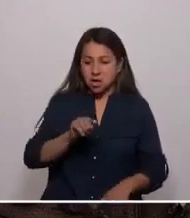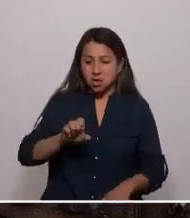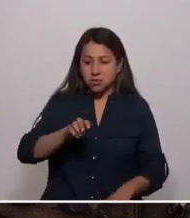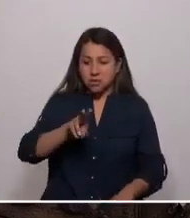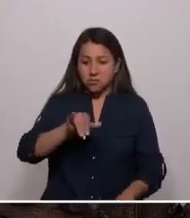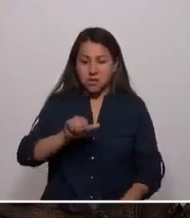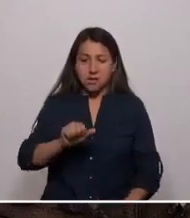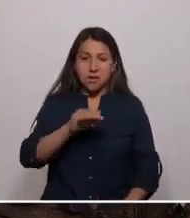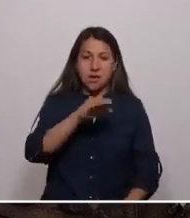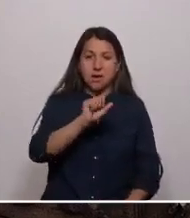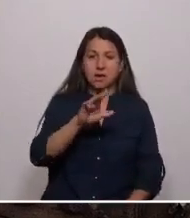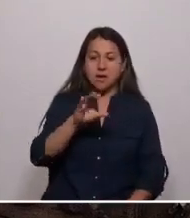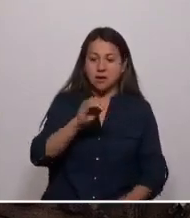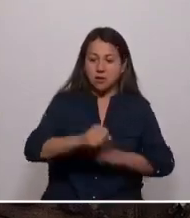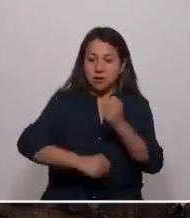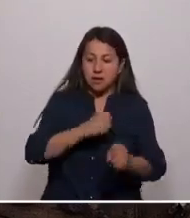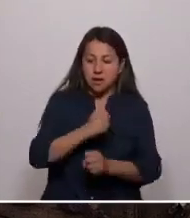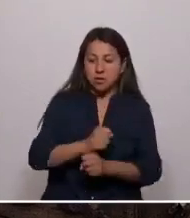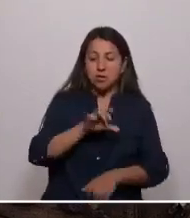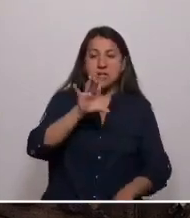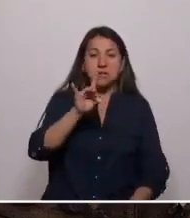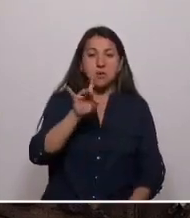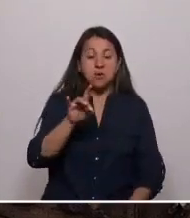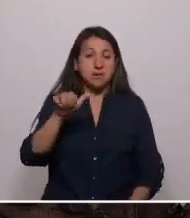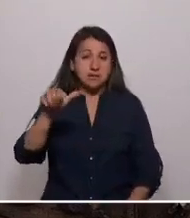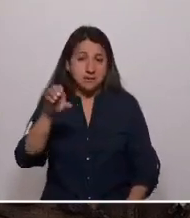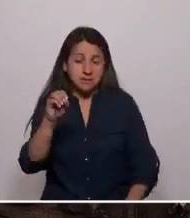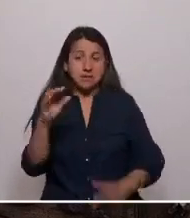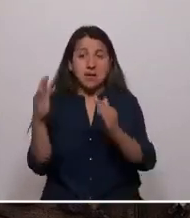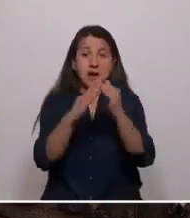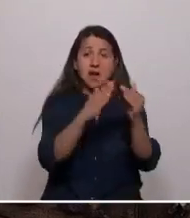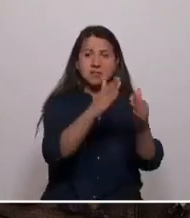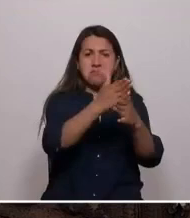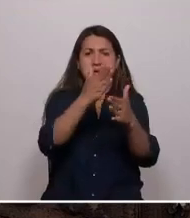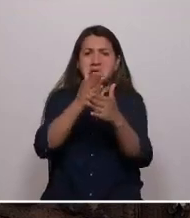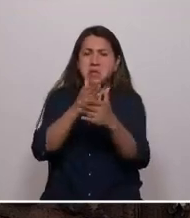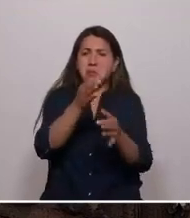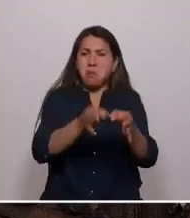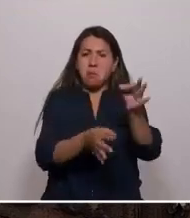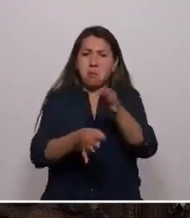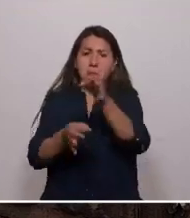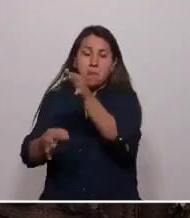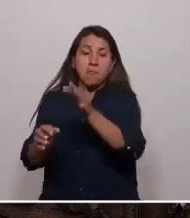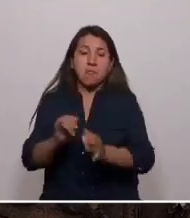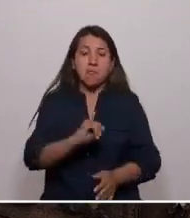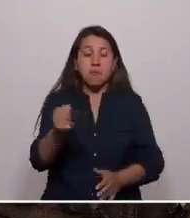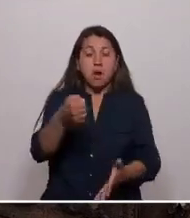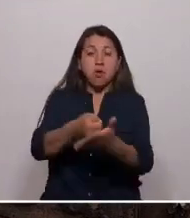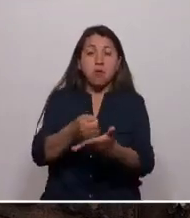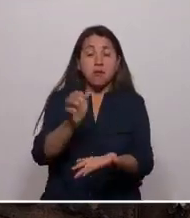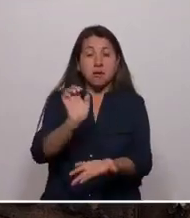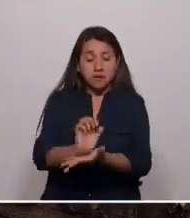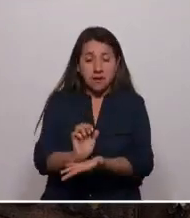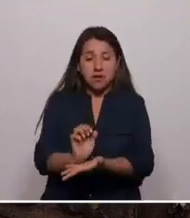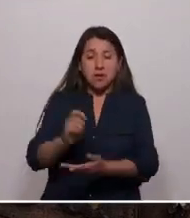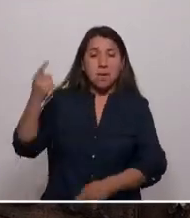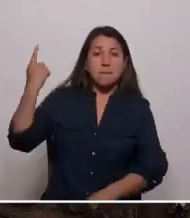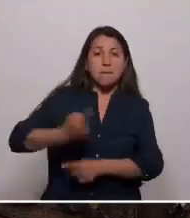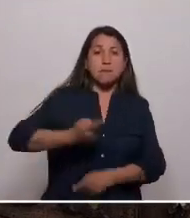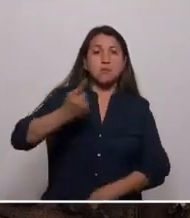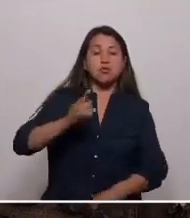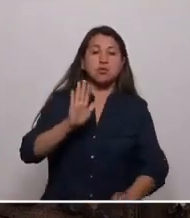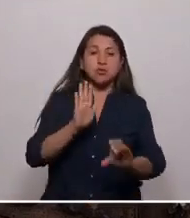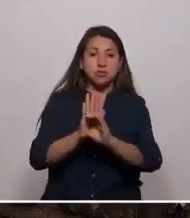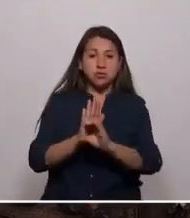santiaguina de los años 50 y 60, donde las casas eran de palo. Después de casi 10 años del golpe, le impusieron una constitución